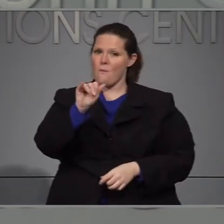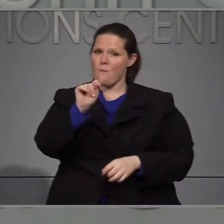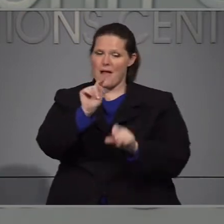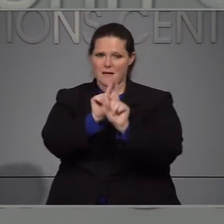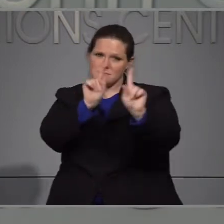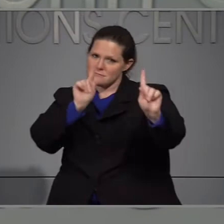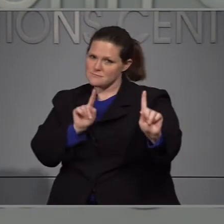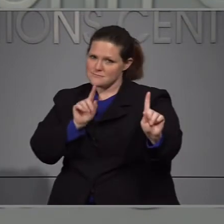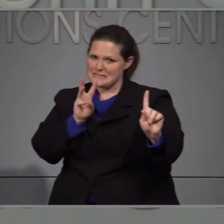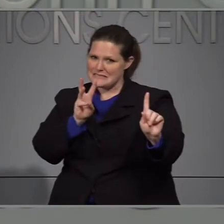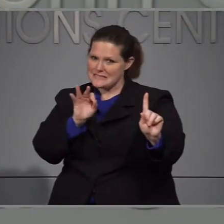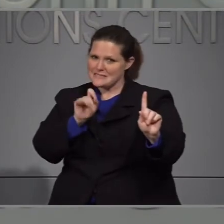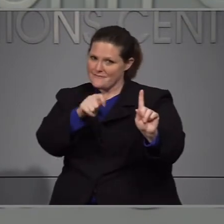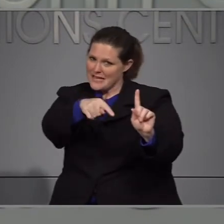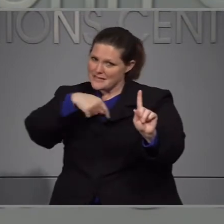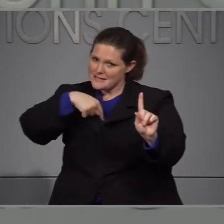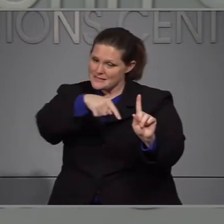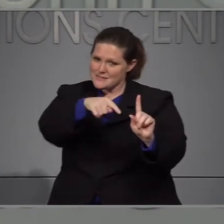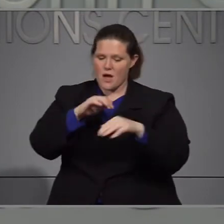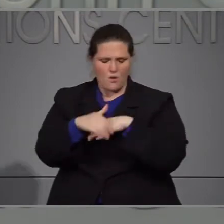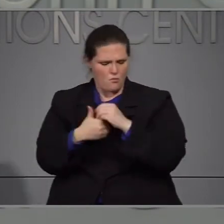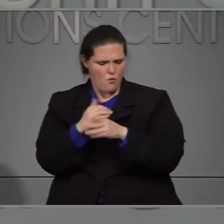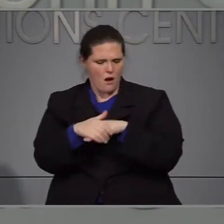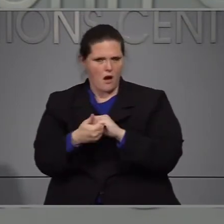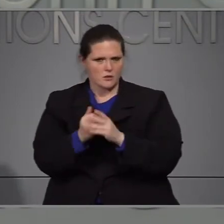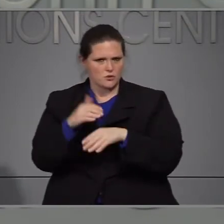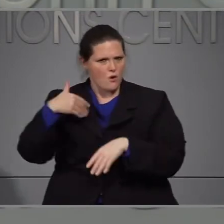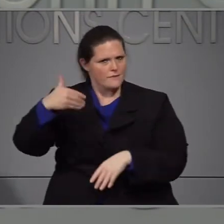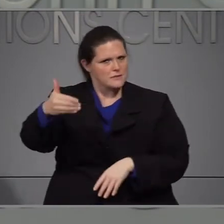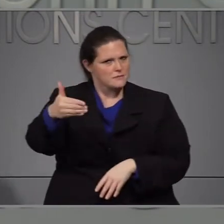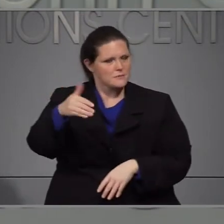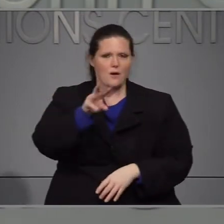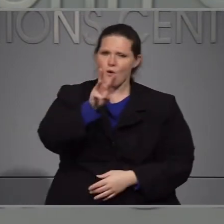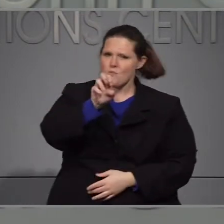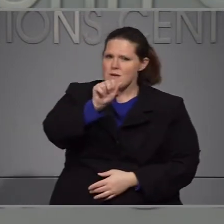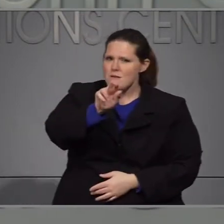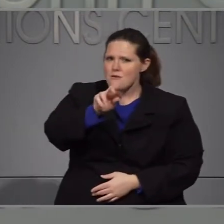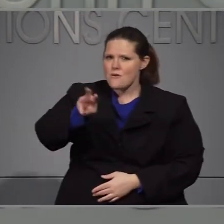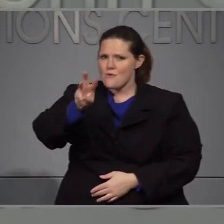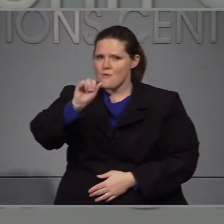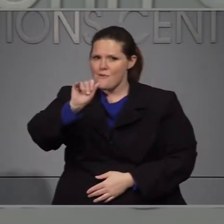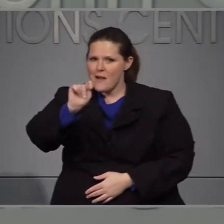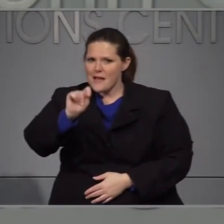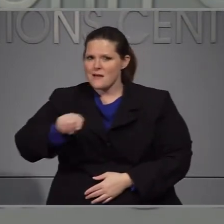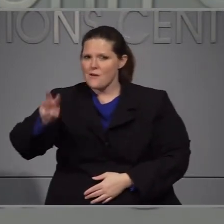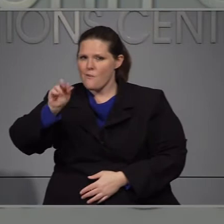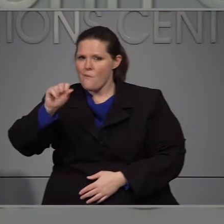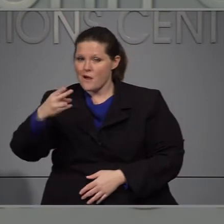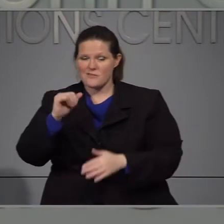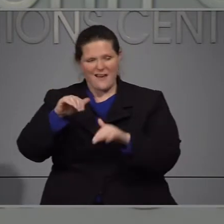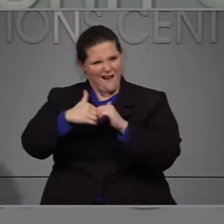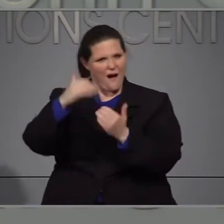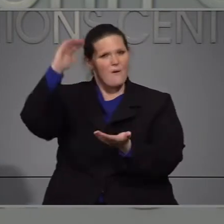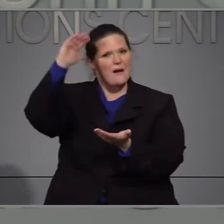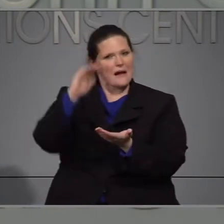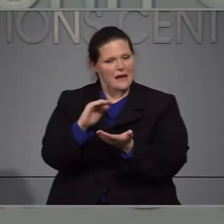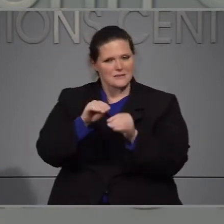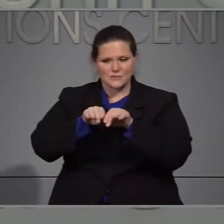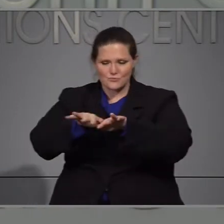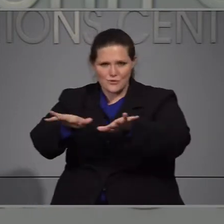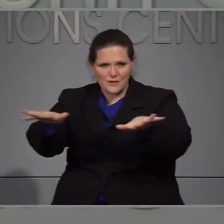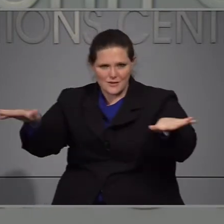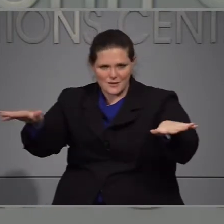distancia en la vez en las manos muy a menudo en inglés we're white en watch y esta es la manera de poder reducir la